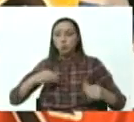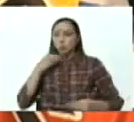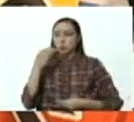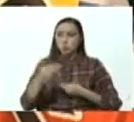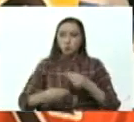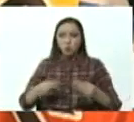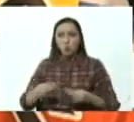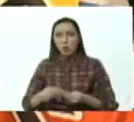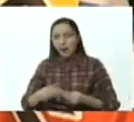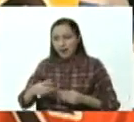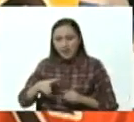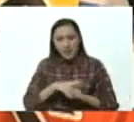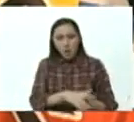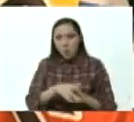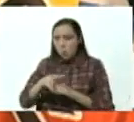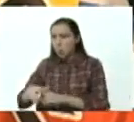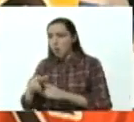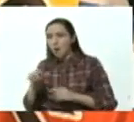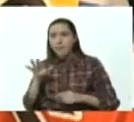de violencia